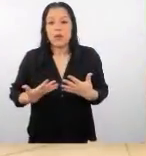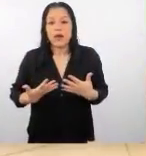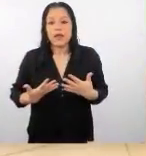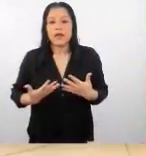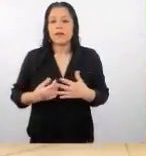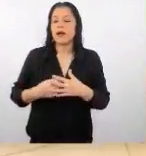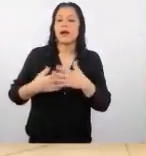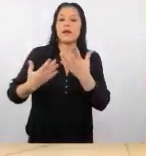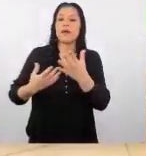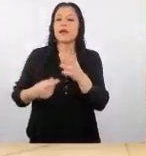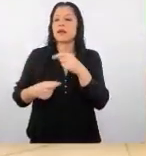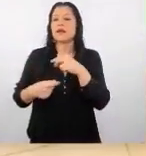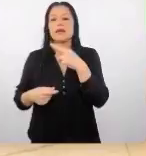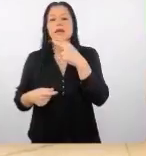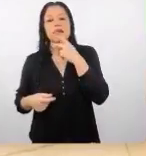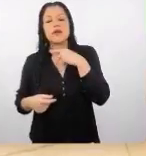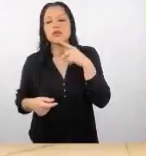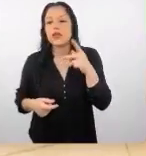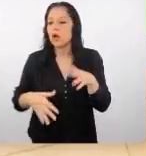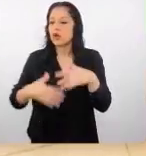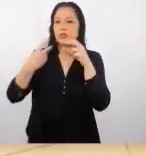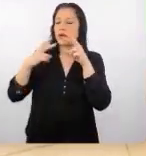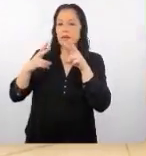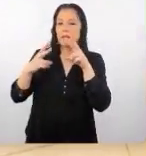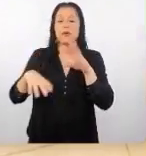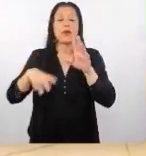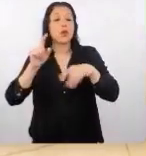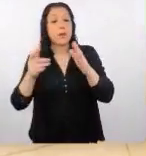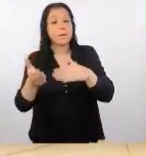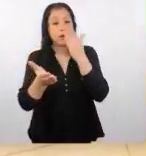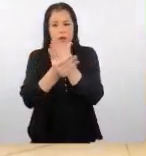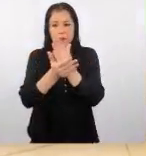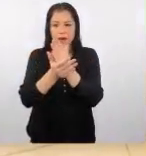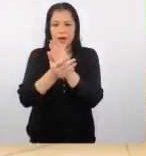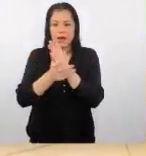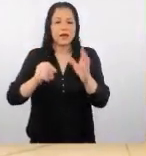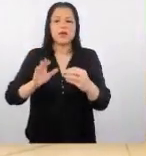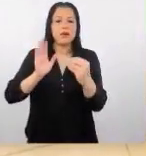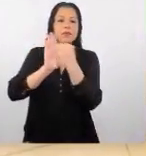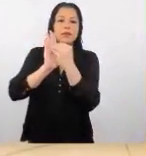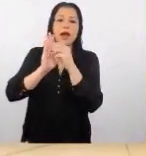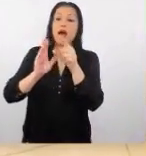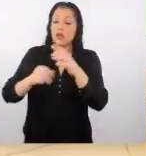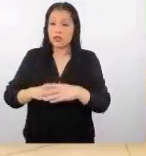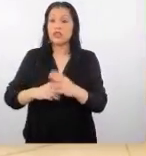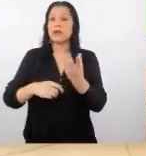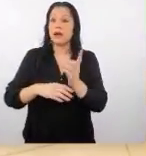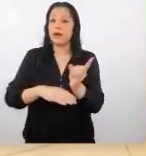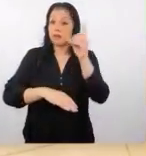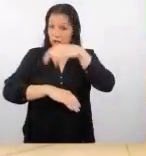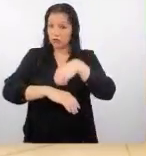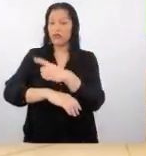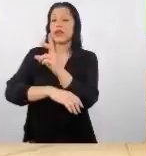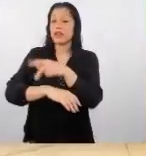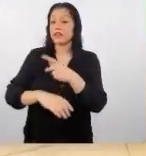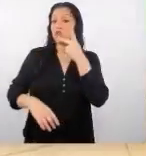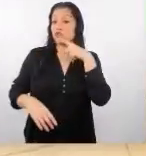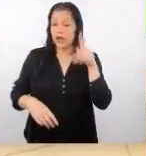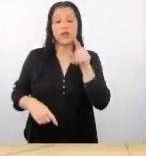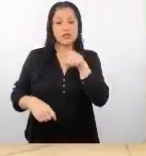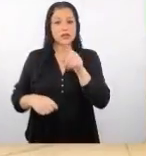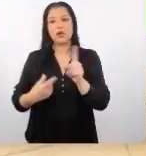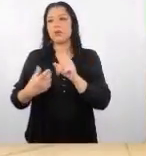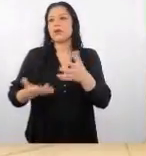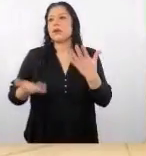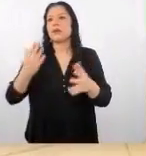rosados porque no es temporada porque ha habido algún problema no pueden poner van a ver sí o sí hay fines rosados porque de repente sabemos que con